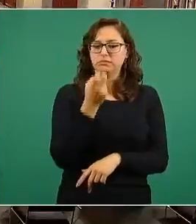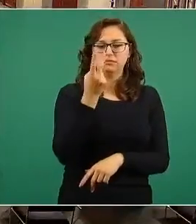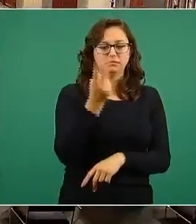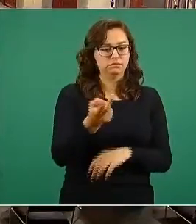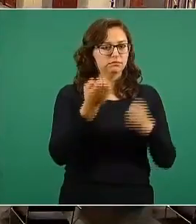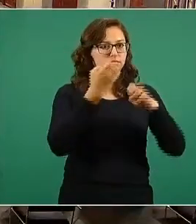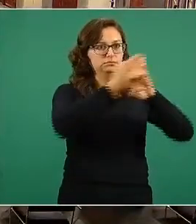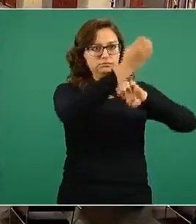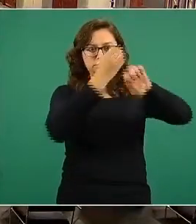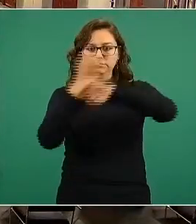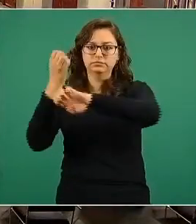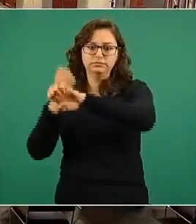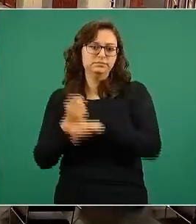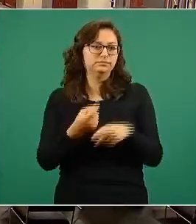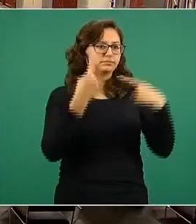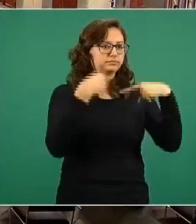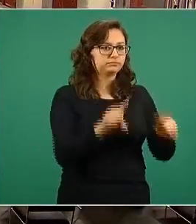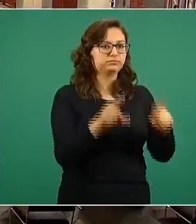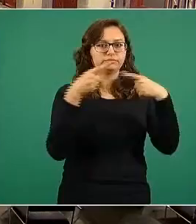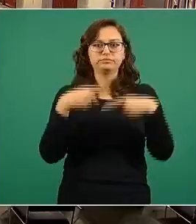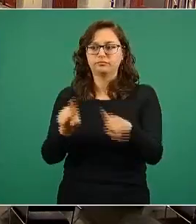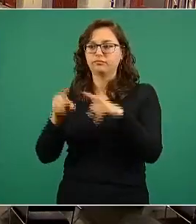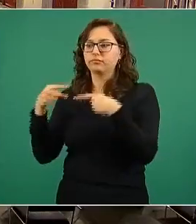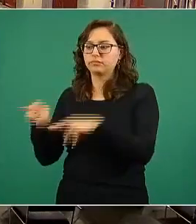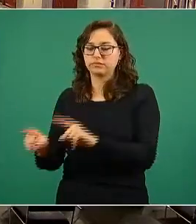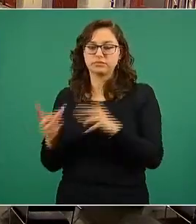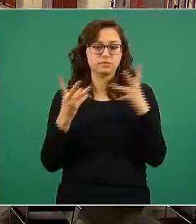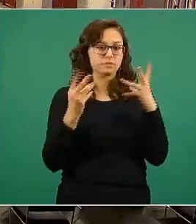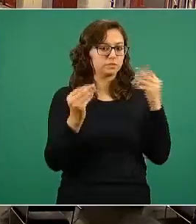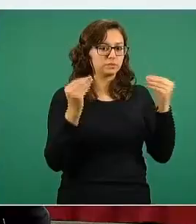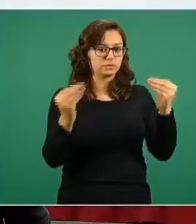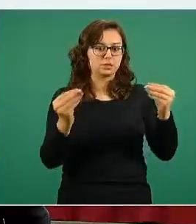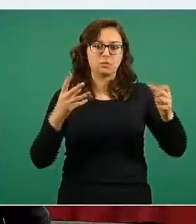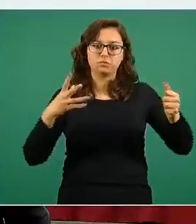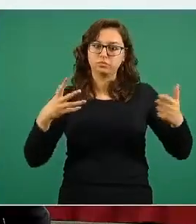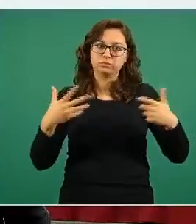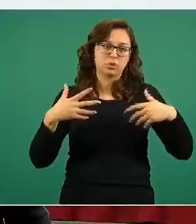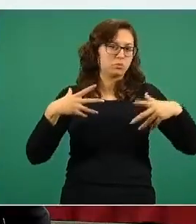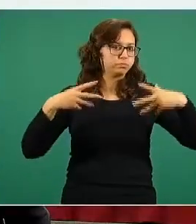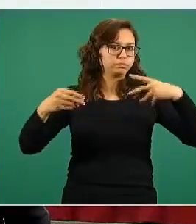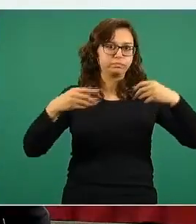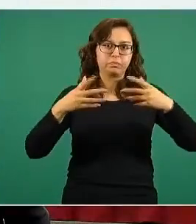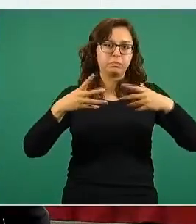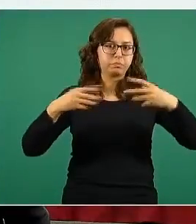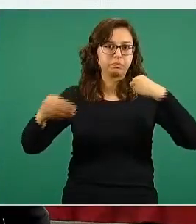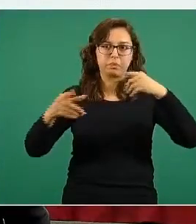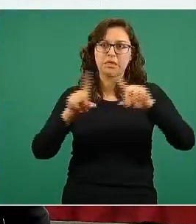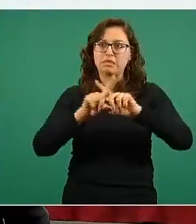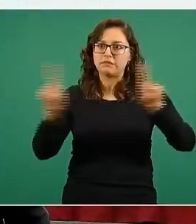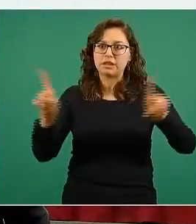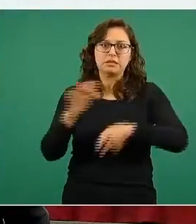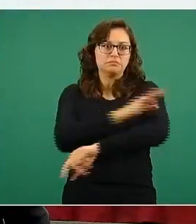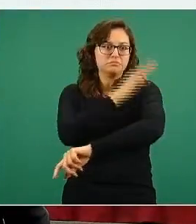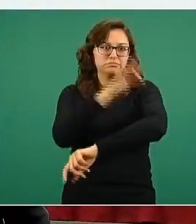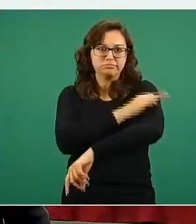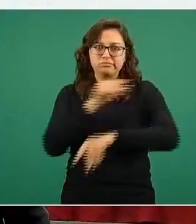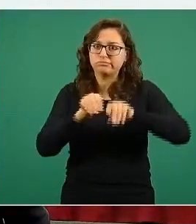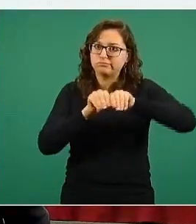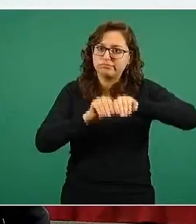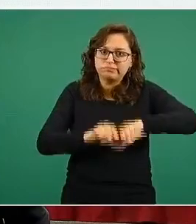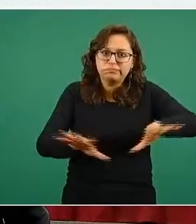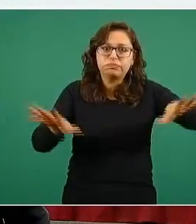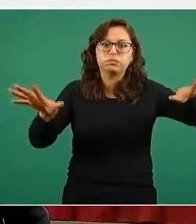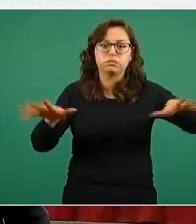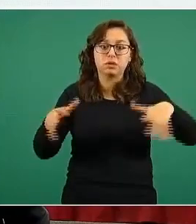muchos más puntos de vacunación y esto va a cambiar radicalmente en la velocidad de uso, en la medida